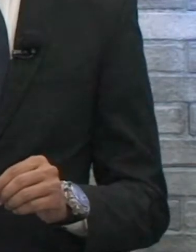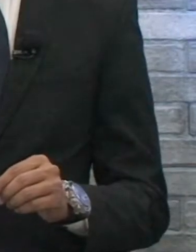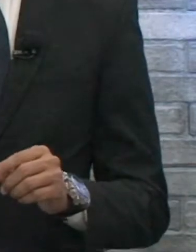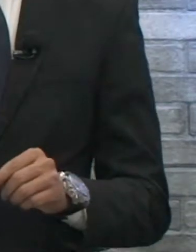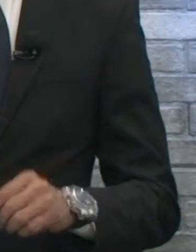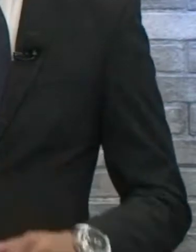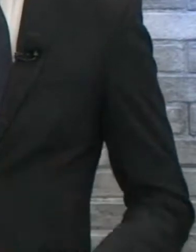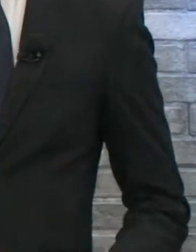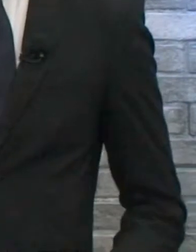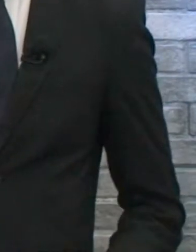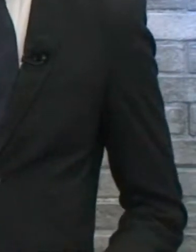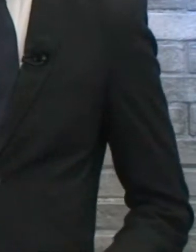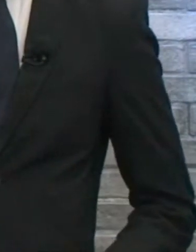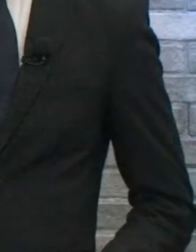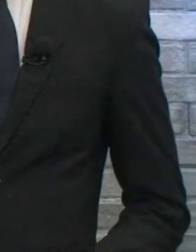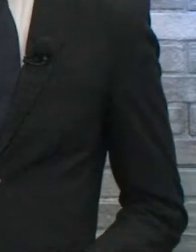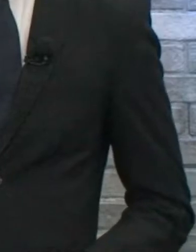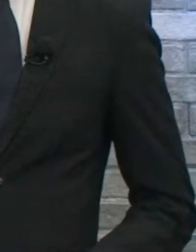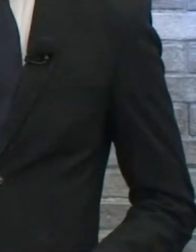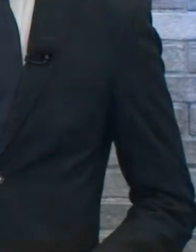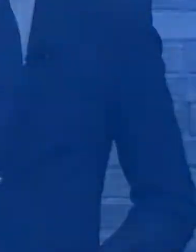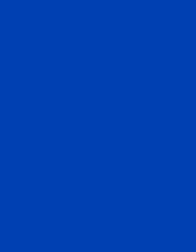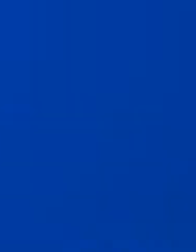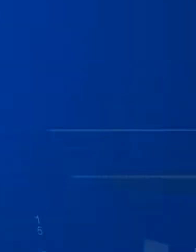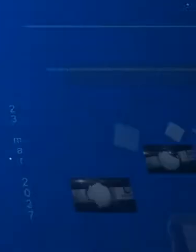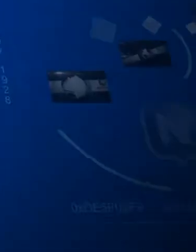fructífera aquí en San Luis Potosí.